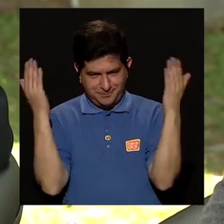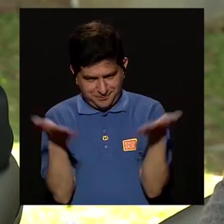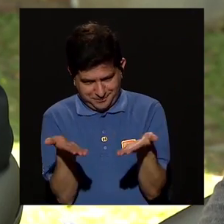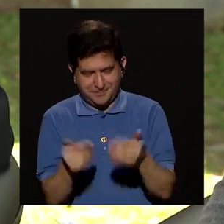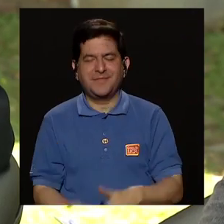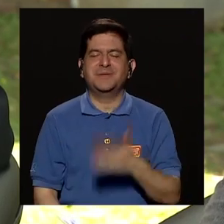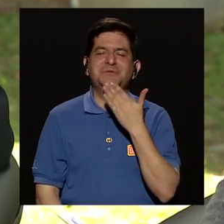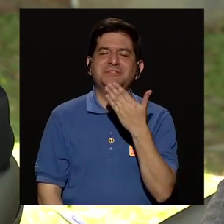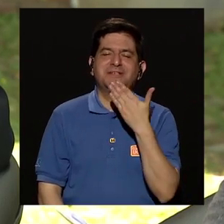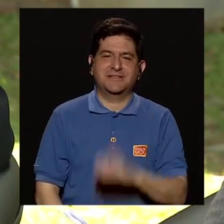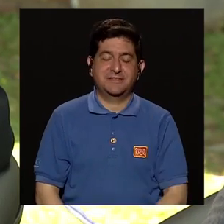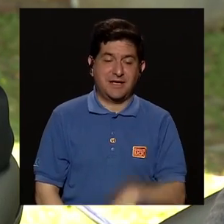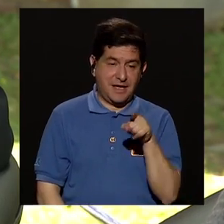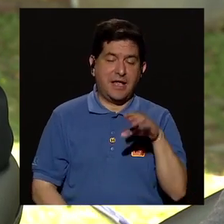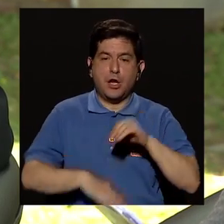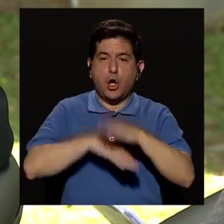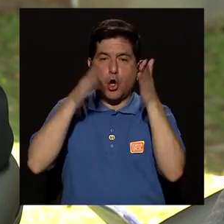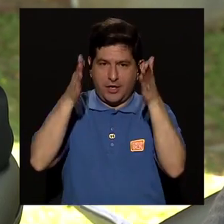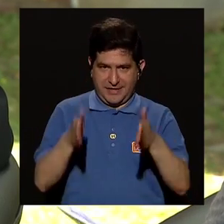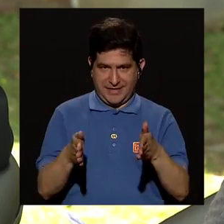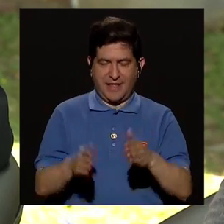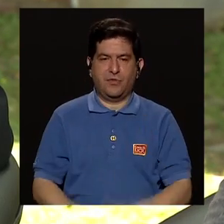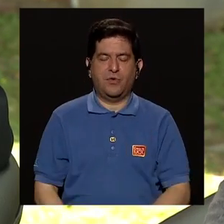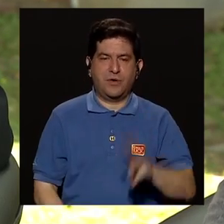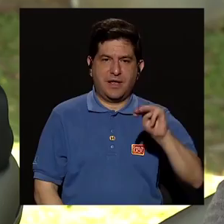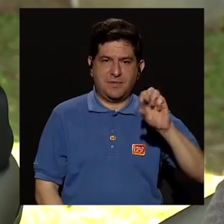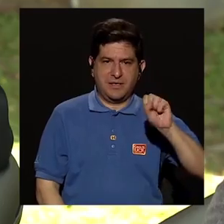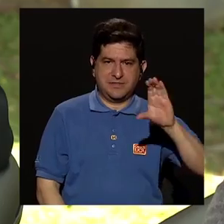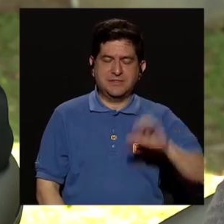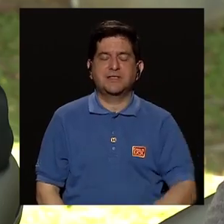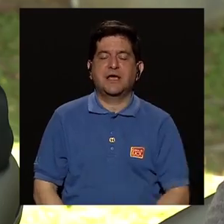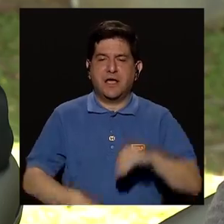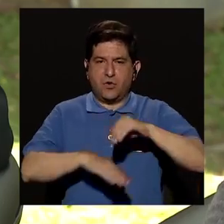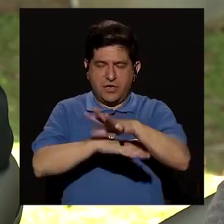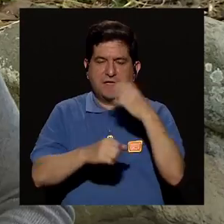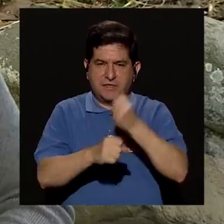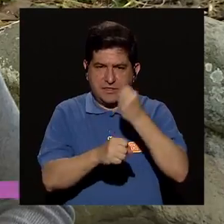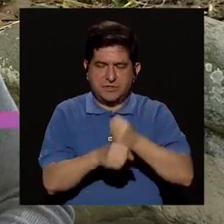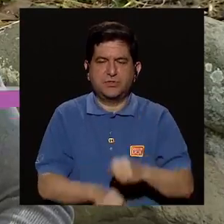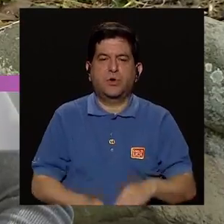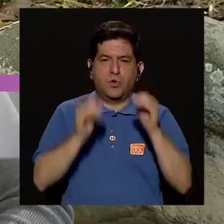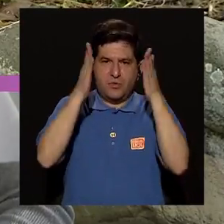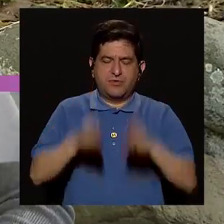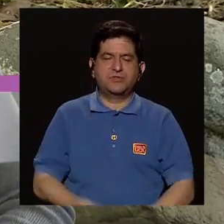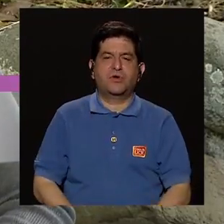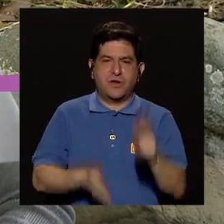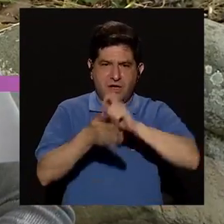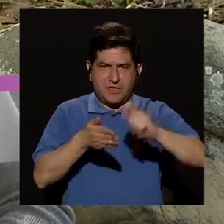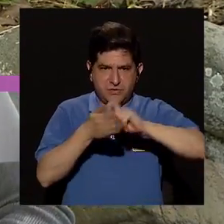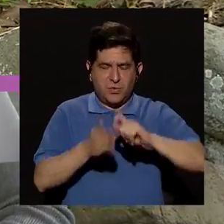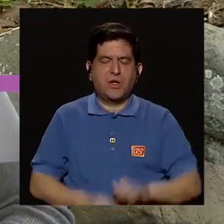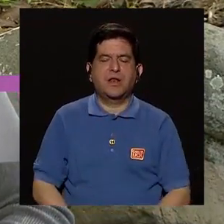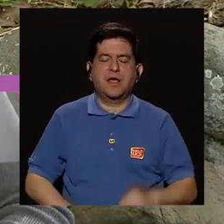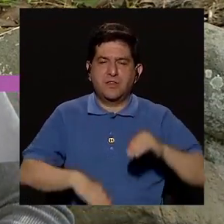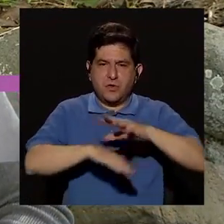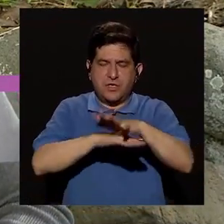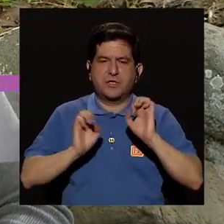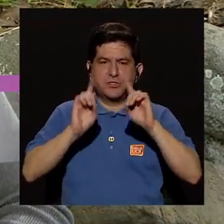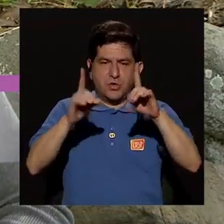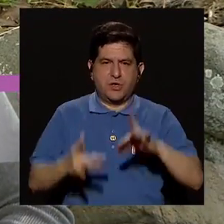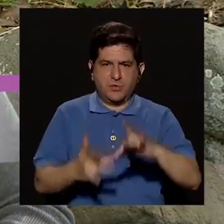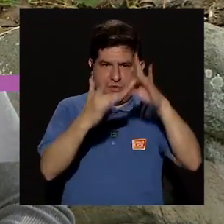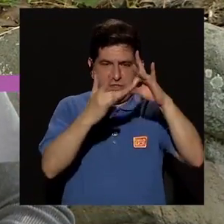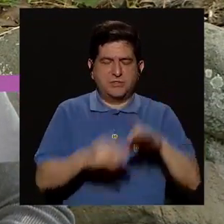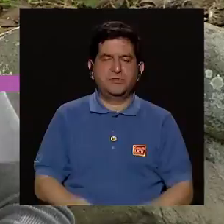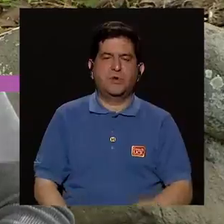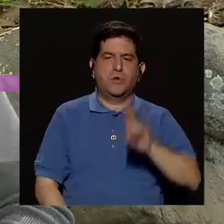Bienvenido. Hola, muchas gracias. Él es orientador, máster en orientación laboral y docente de la Escuela de Orientación y Educación Especial de